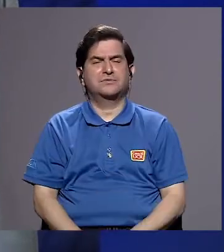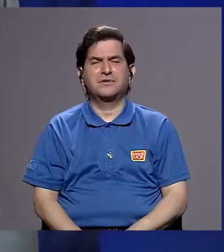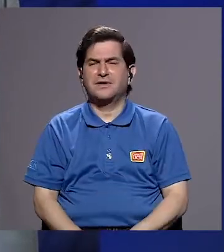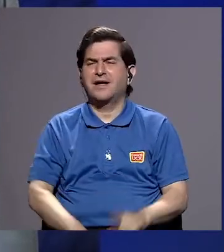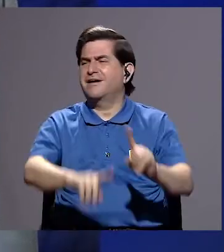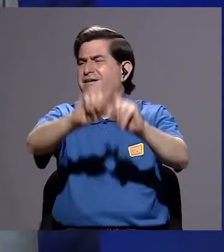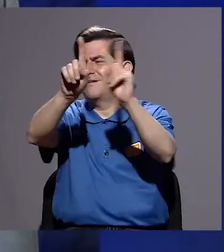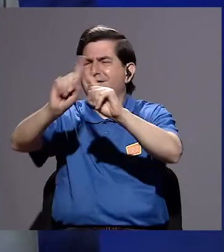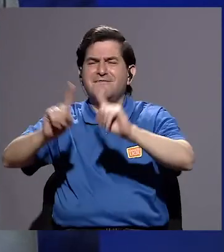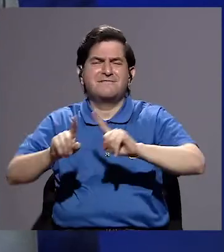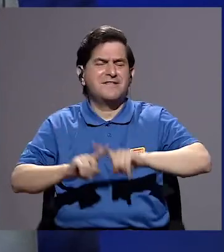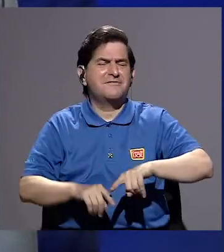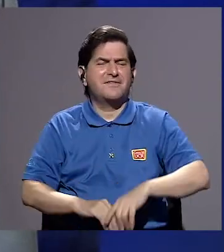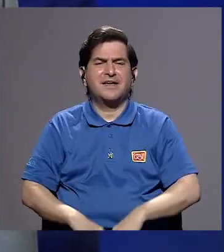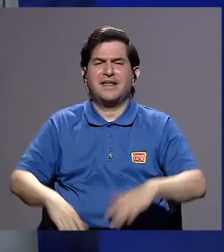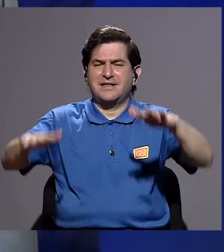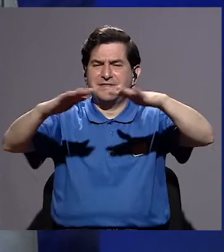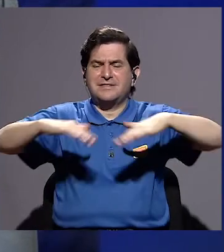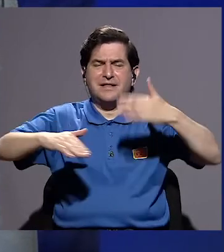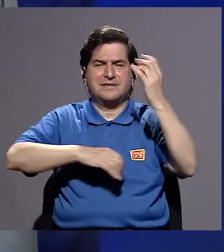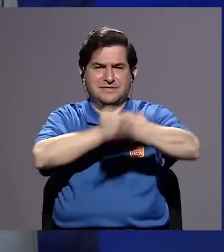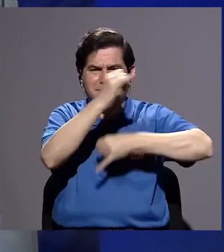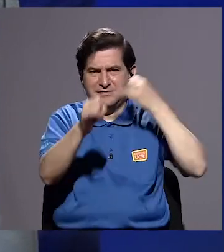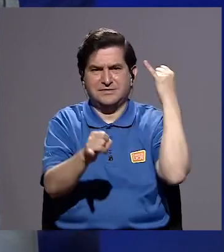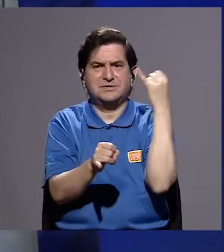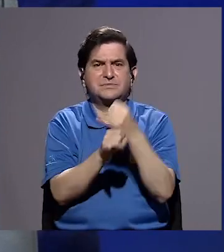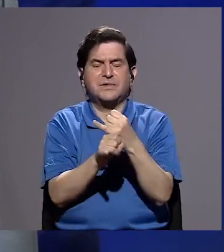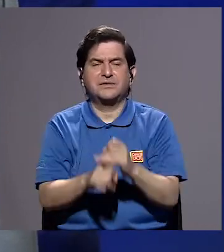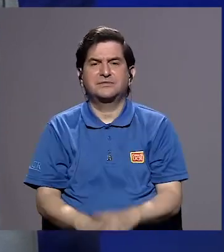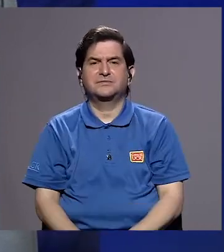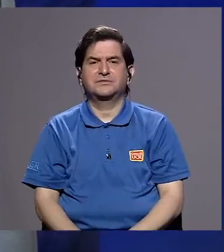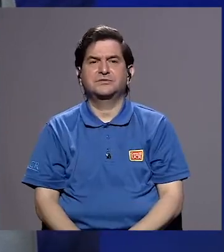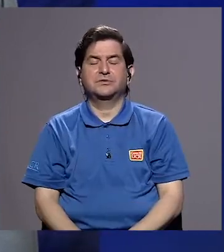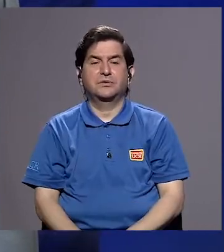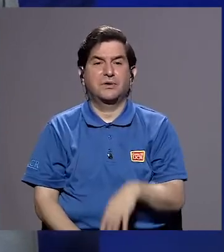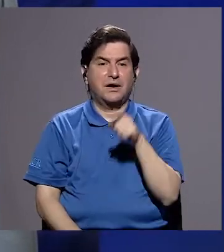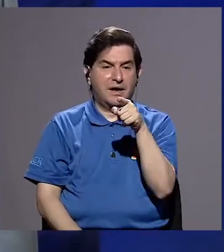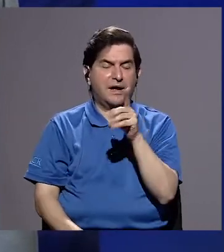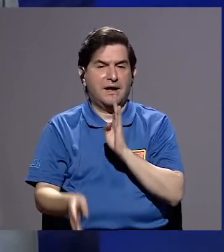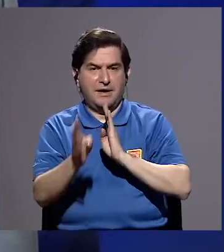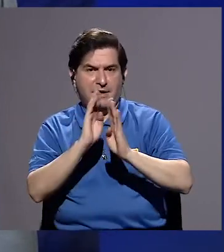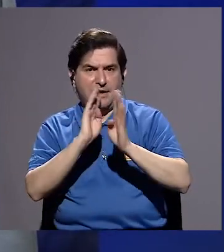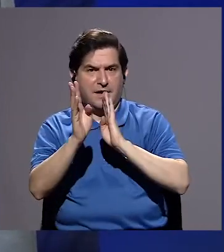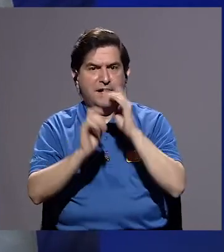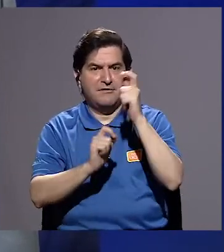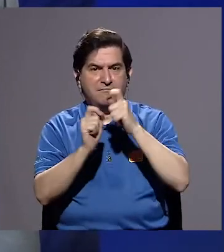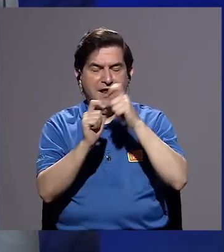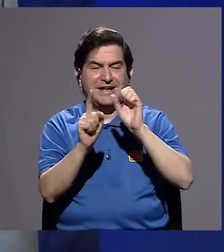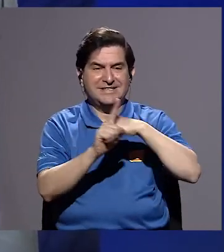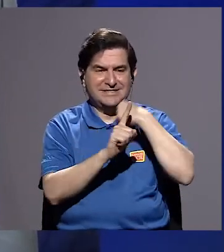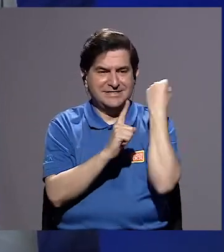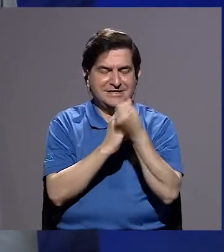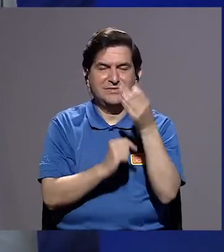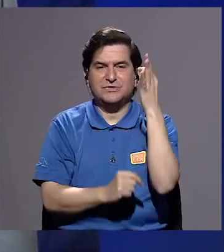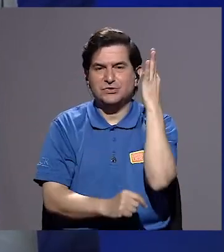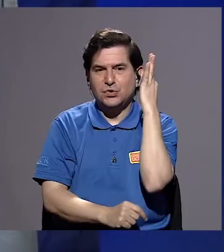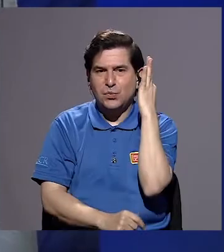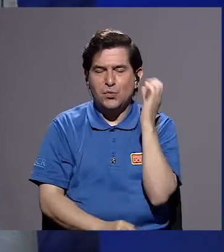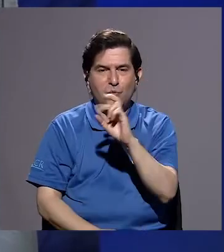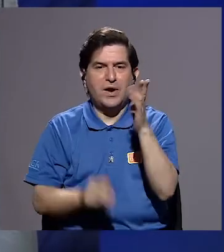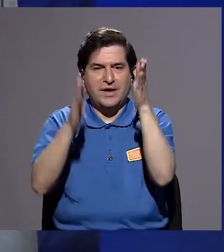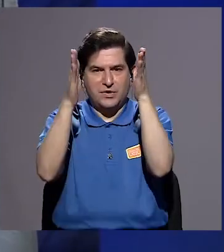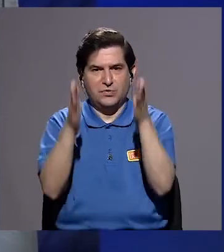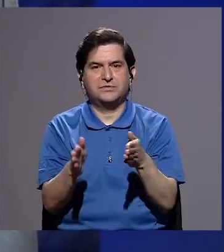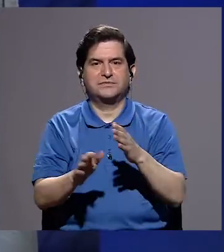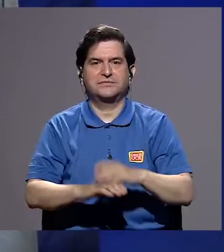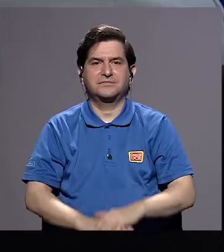Rica en múltiples foros internacionales, hablando sobre precisamente la situación de las mujeres